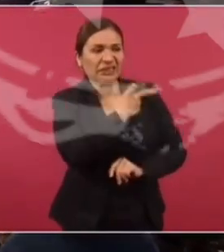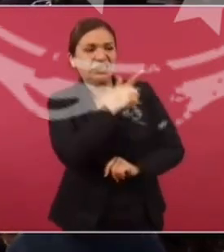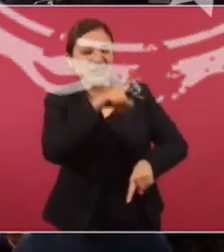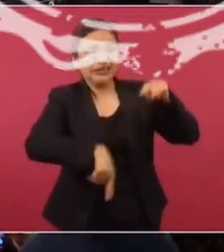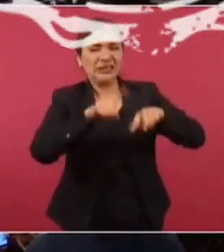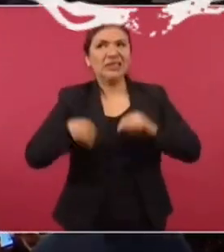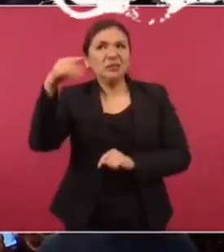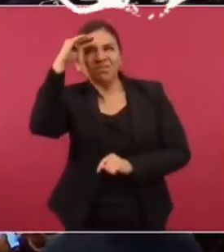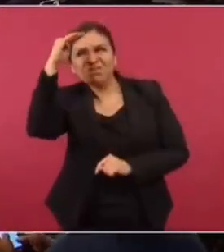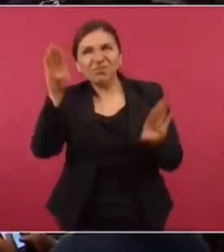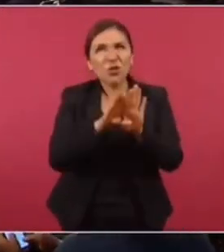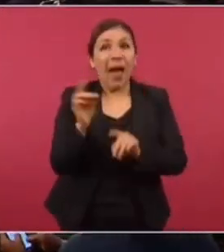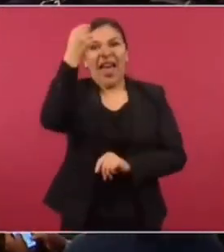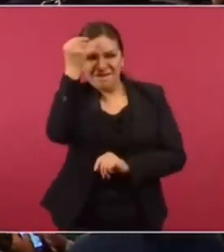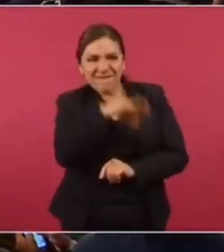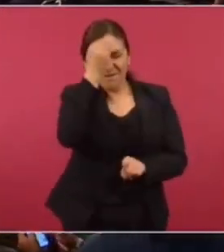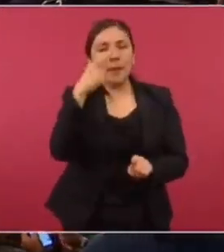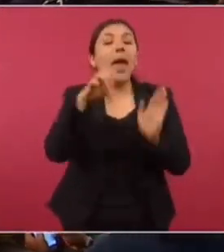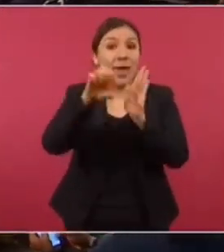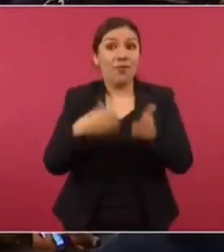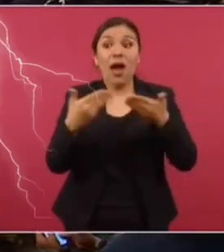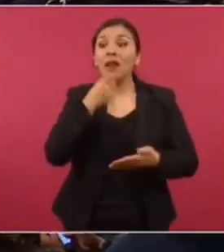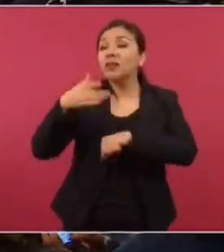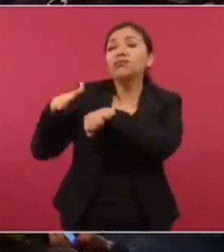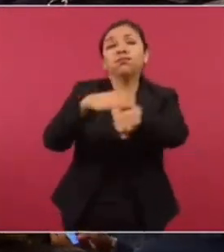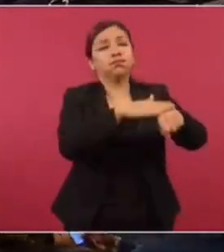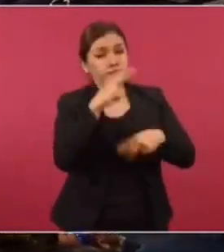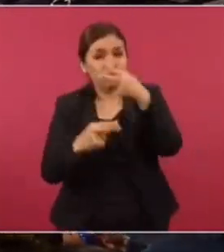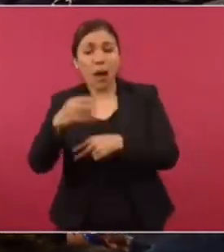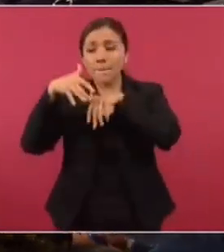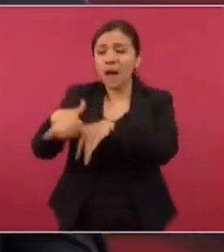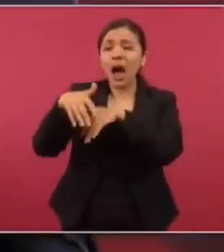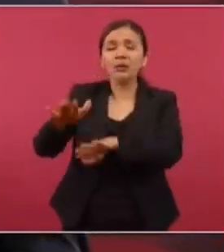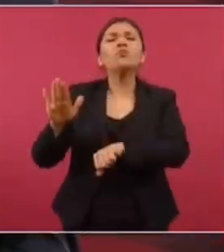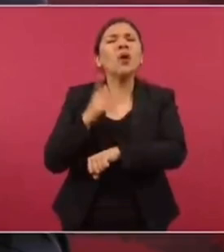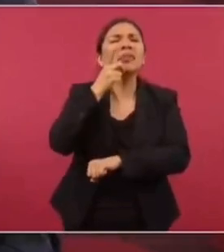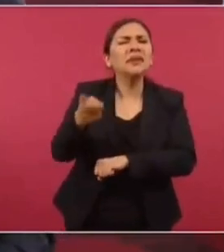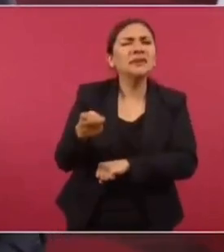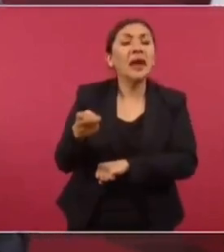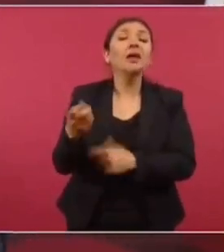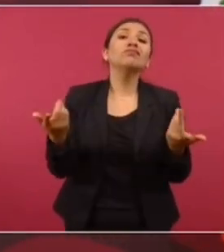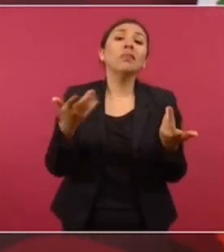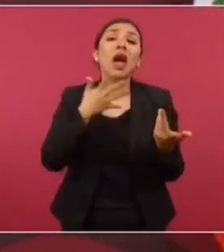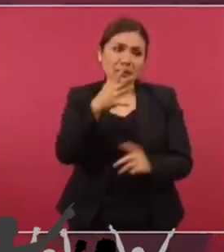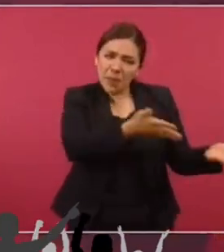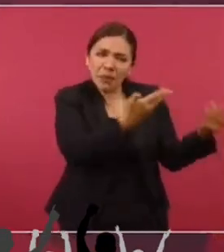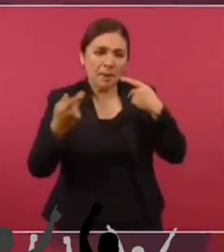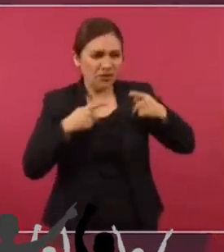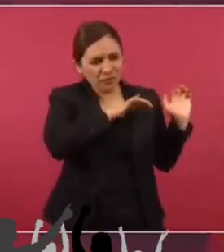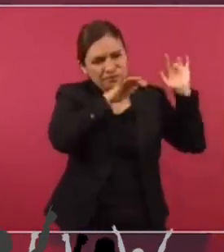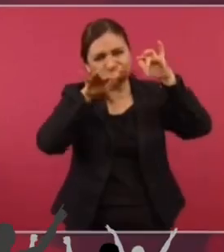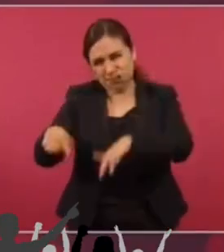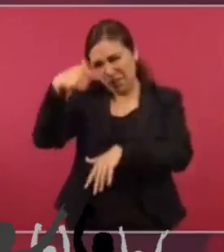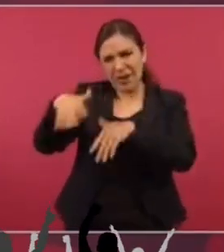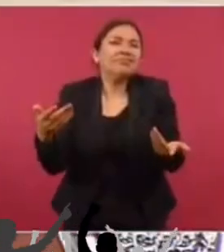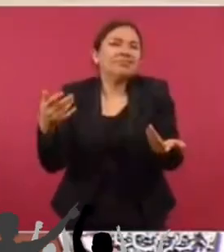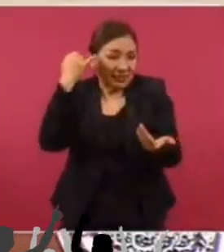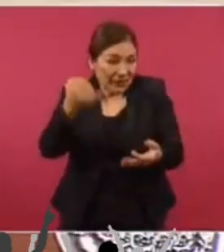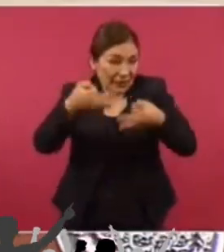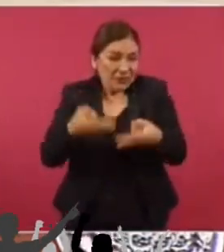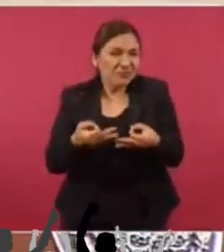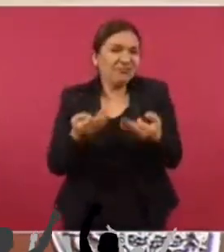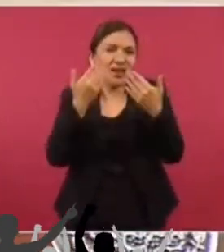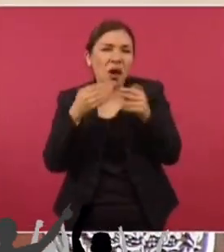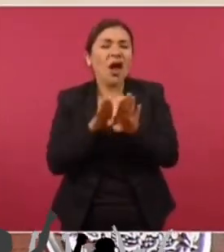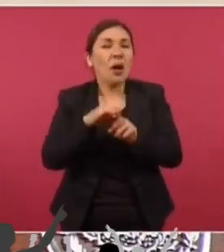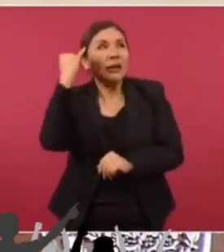Utilicen cualquier cosa, por ejemplo, ahora están convocando una marcha supuestamente porque se va a afectar al INE, un pretexto, una